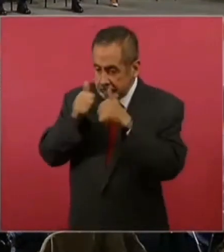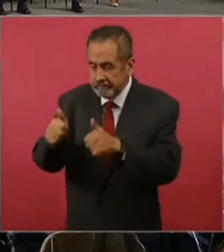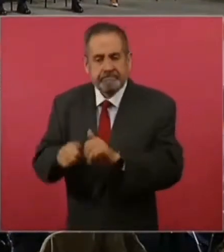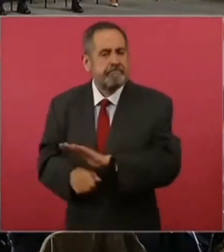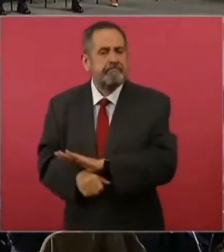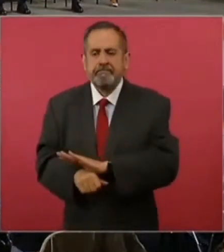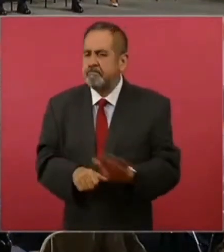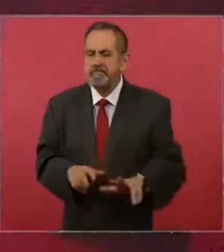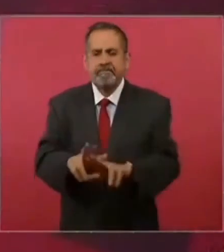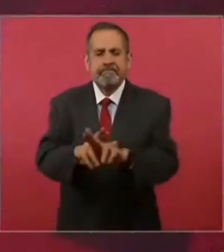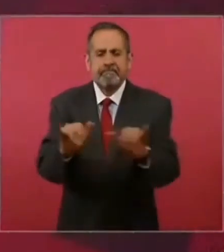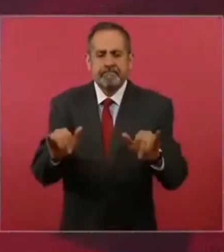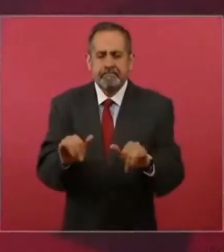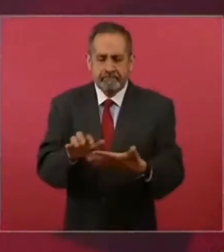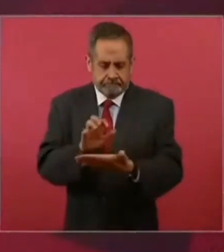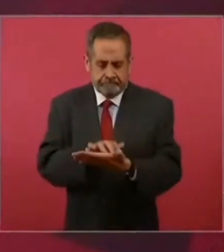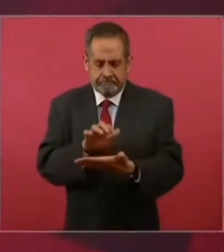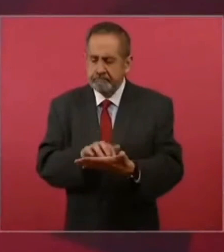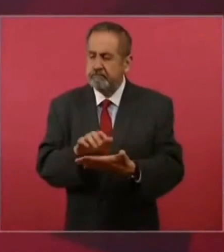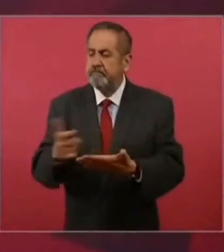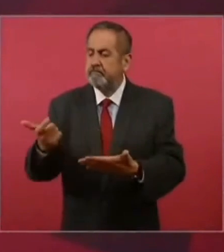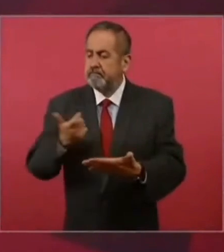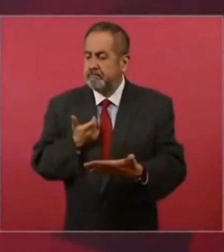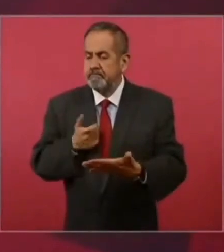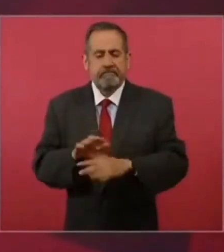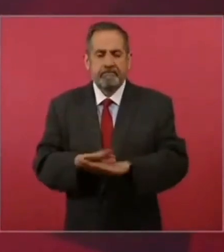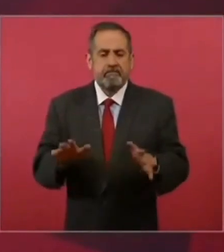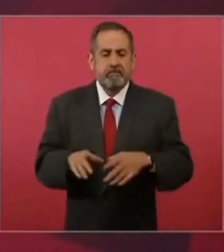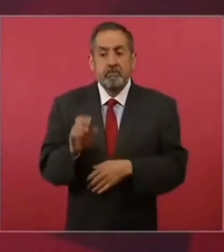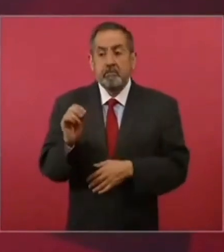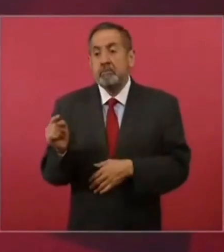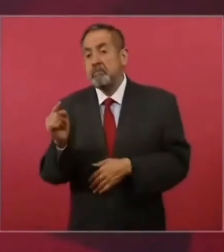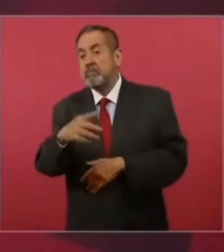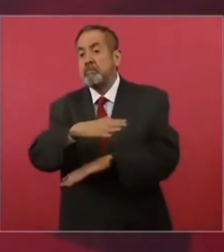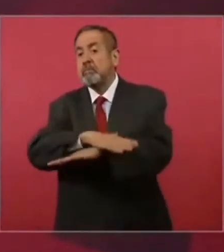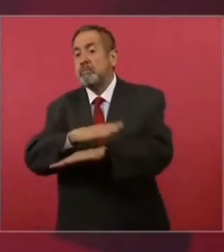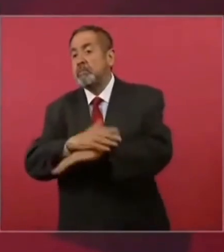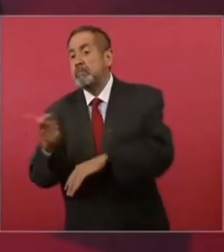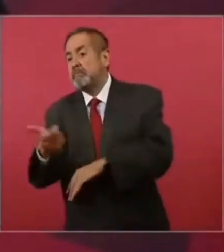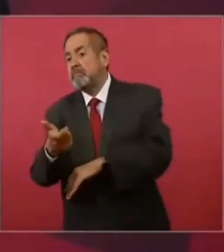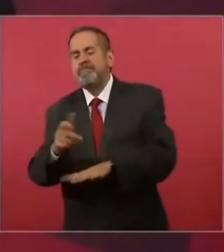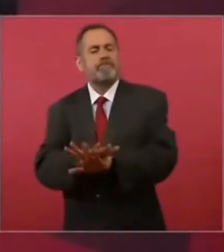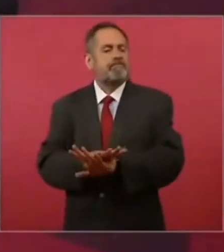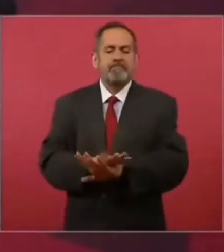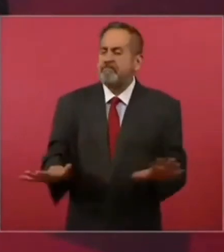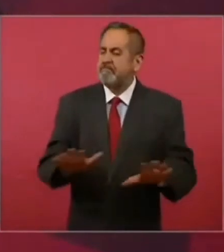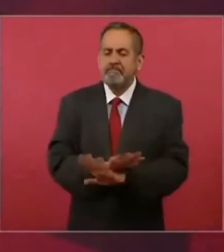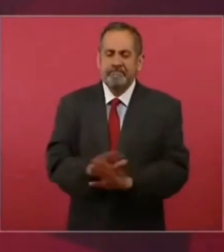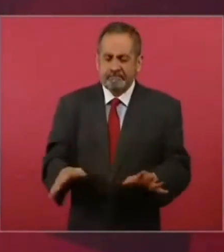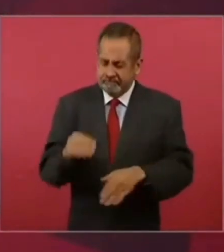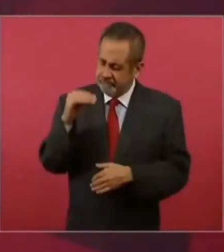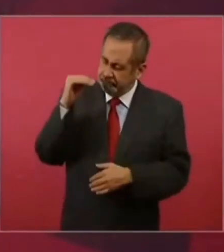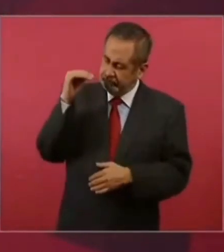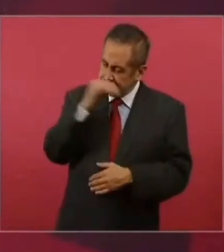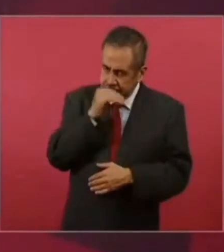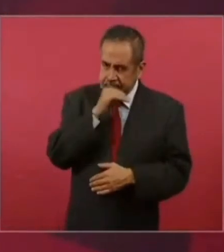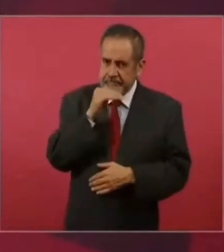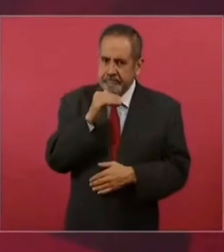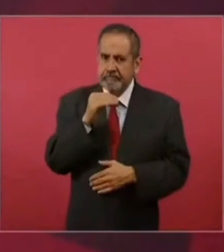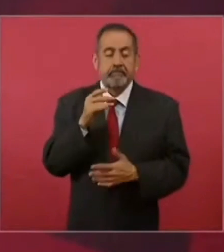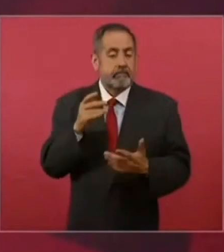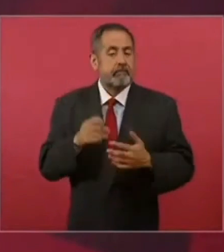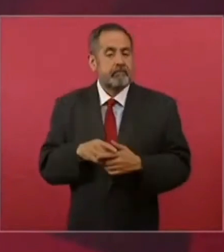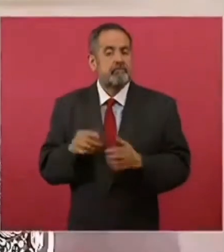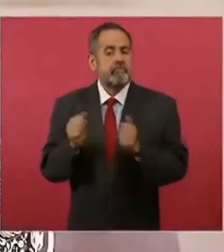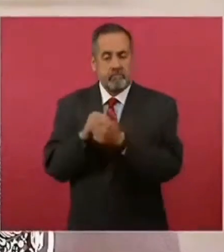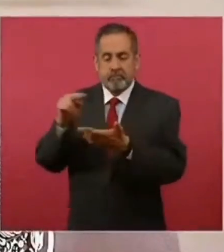encontrar ustedes una sola ventanilla de cobro. Y en el marco de este convenio que hemos firmado